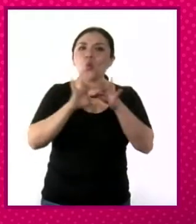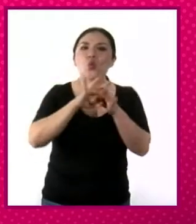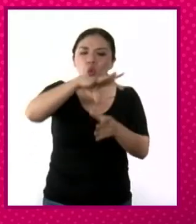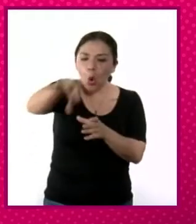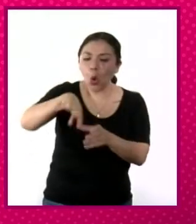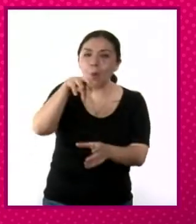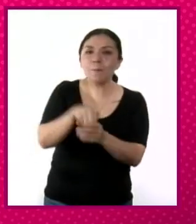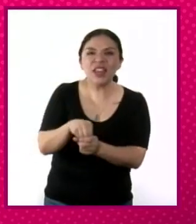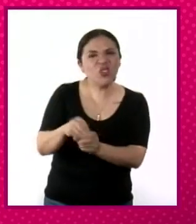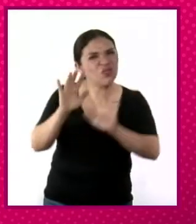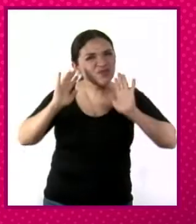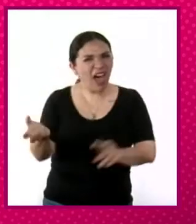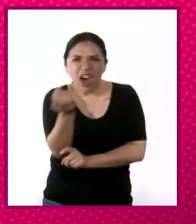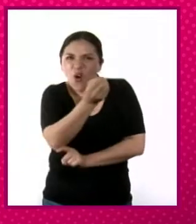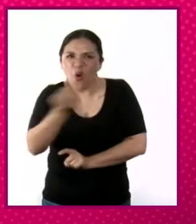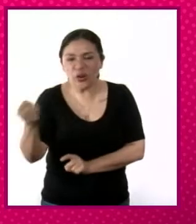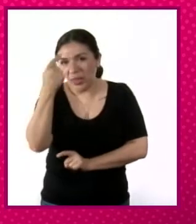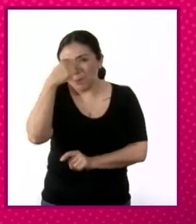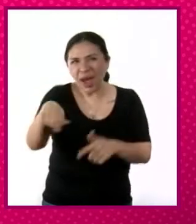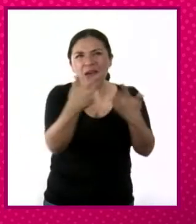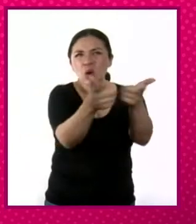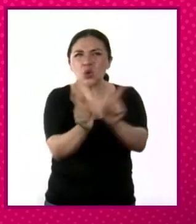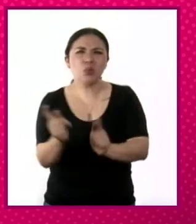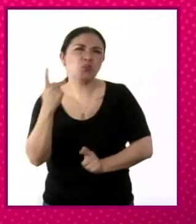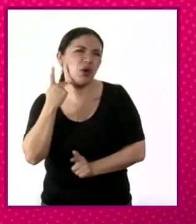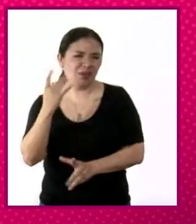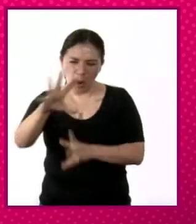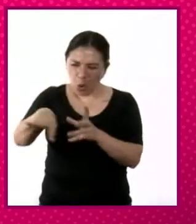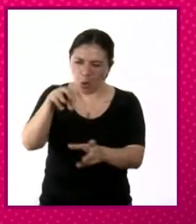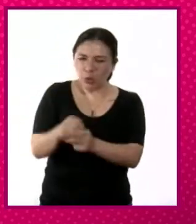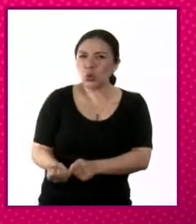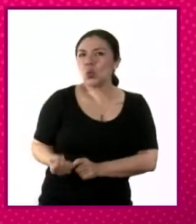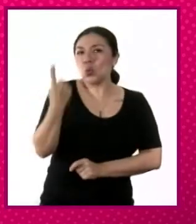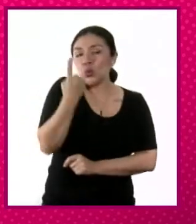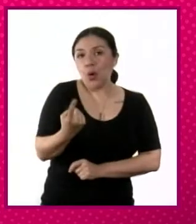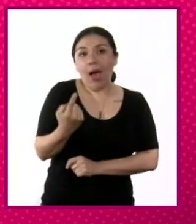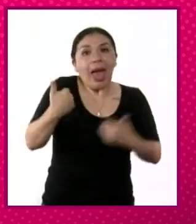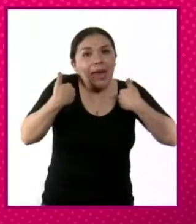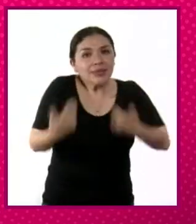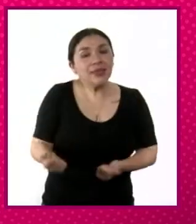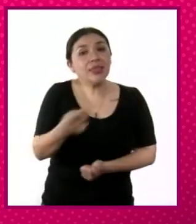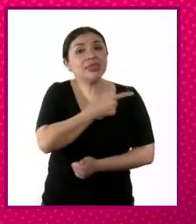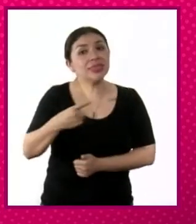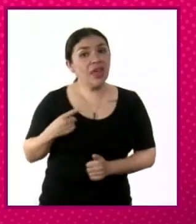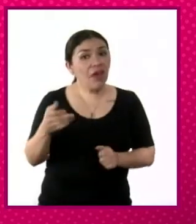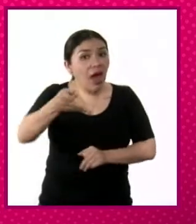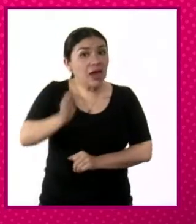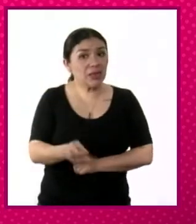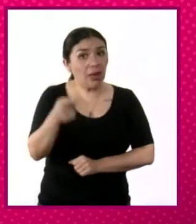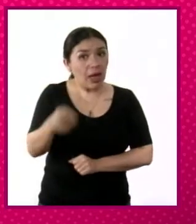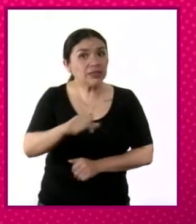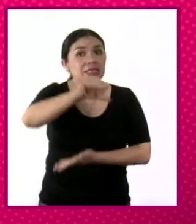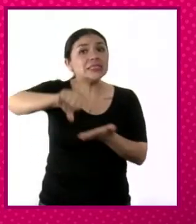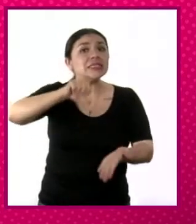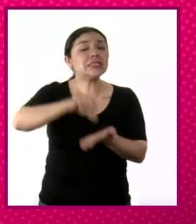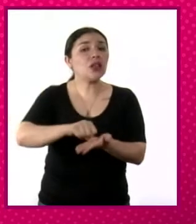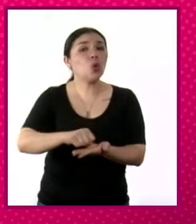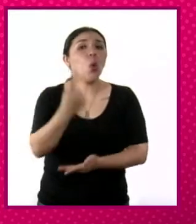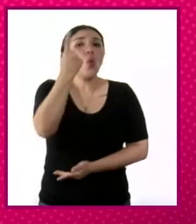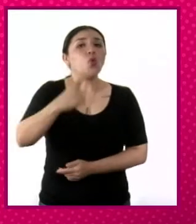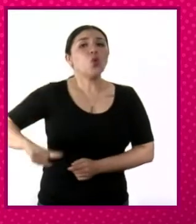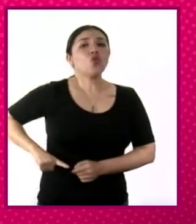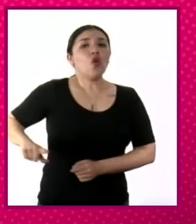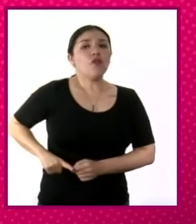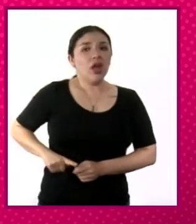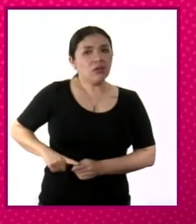disciplinar a todas estas facciones revolucionarias y hacerles ver que tienen que aceptar esta centralización del poder, o sea